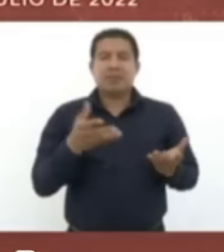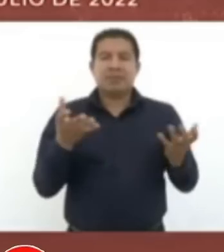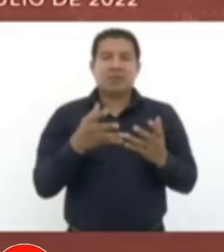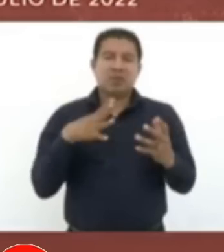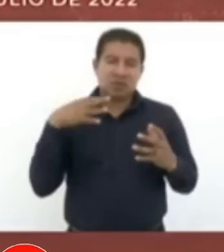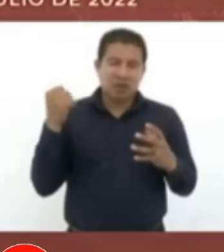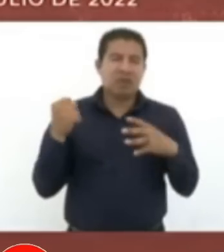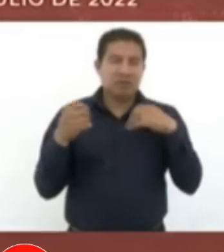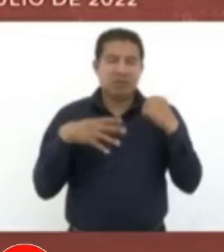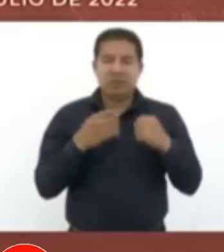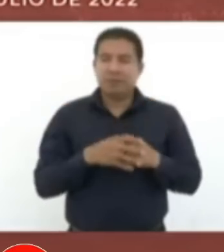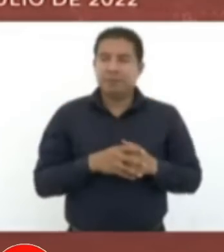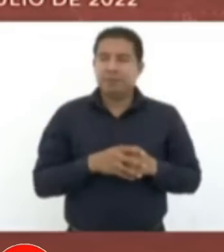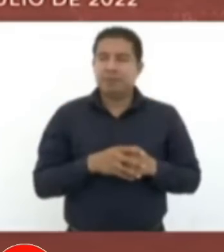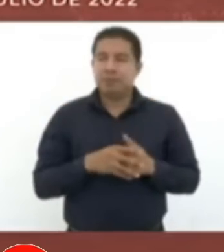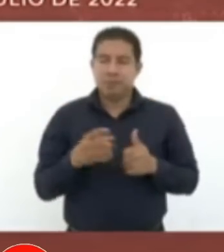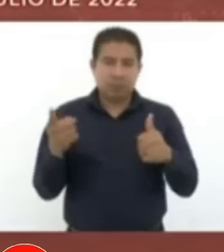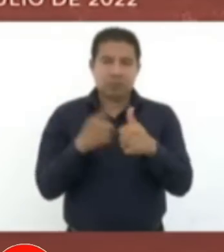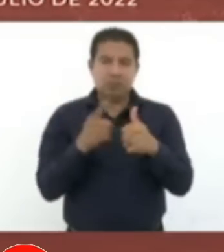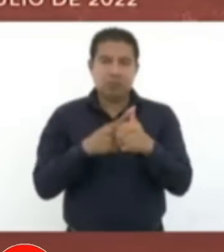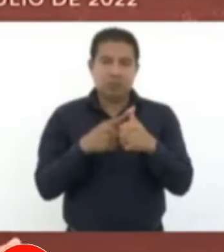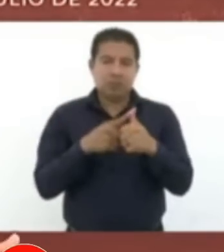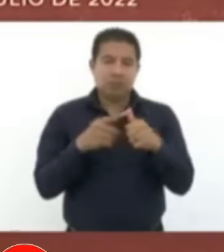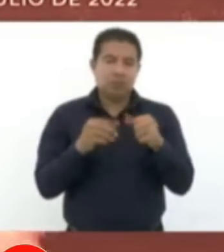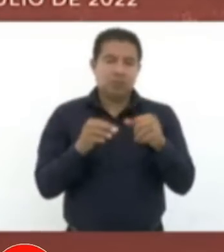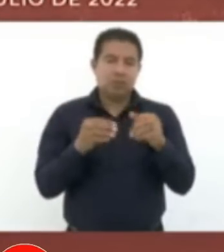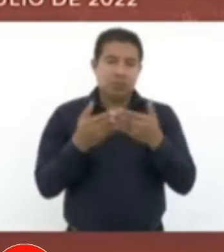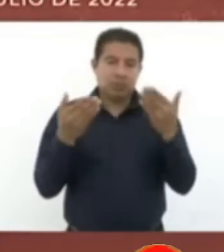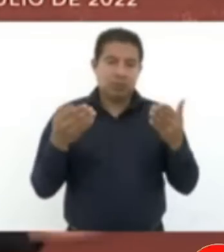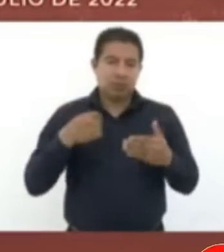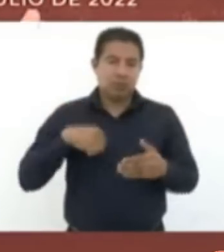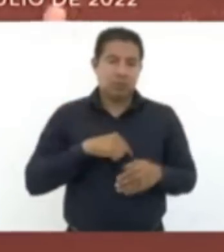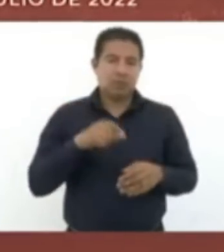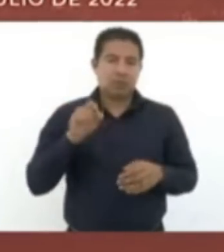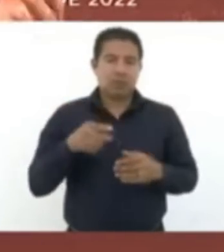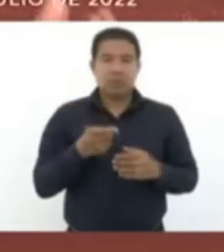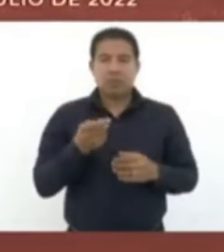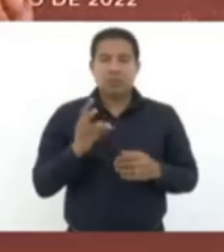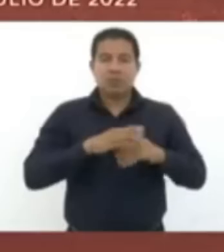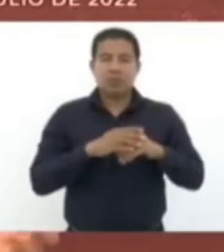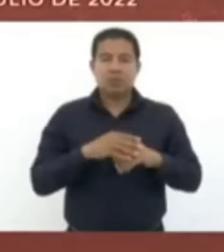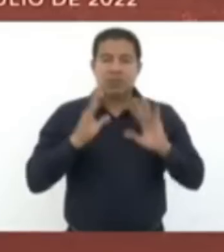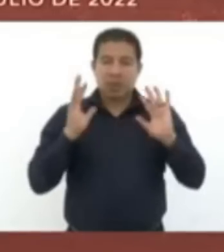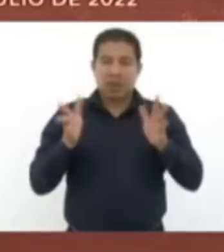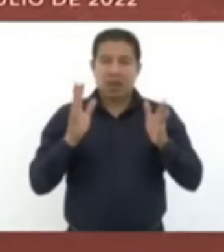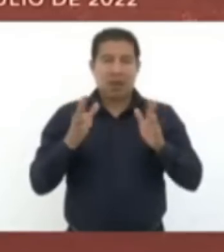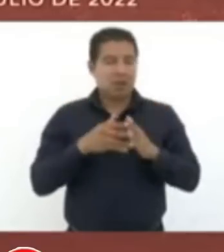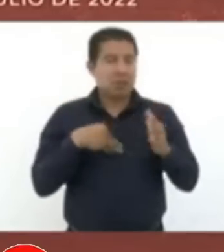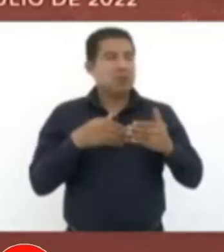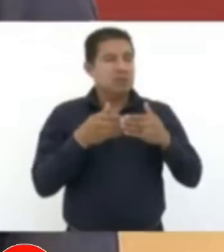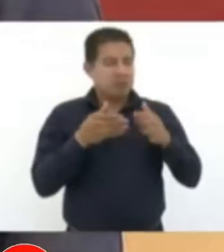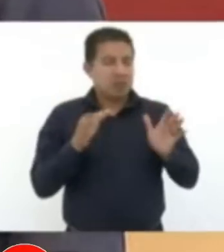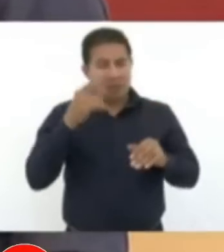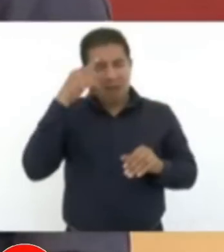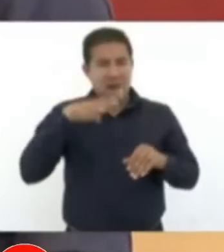esfuerzo. Primero, que ahora ya están abiertas muchas escuelas de